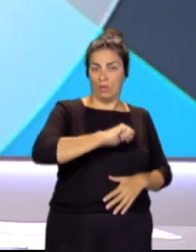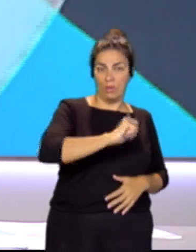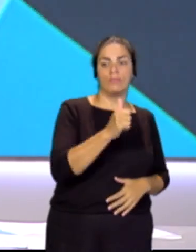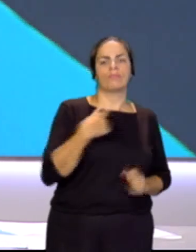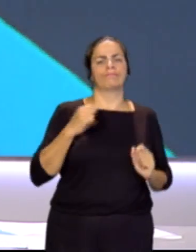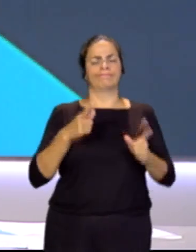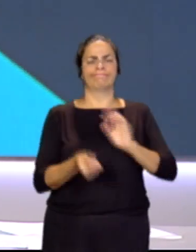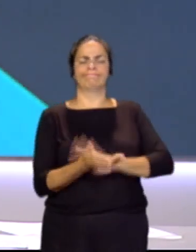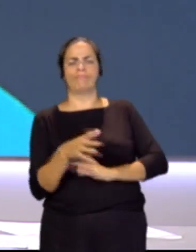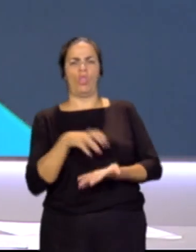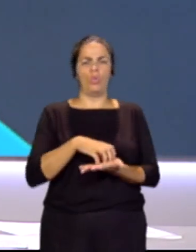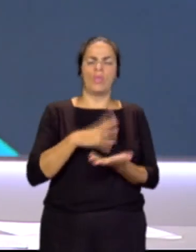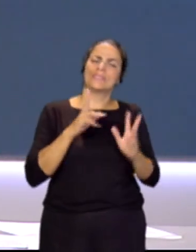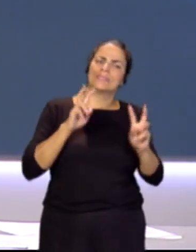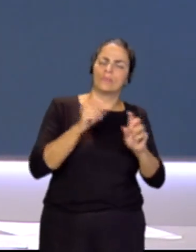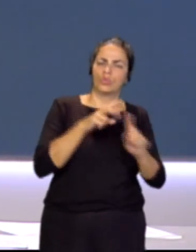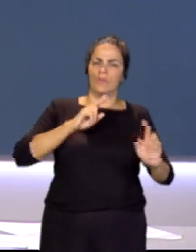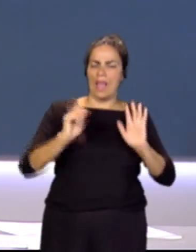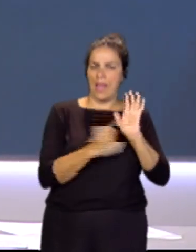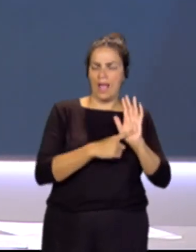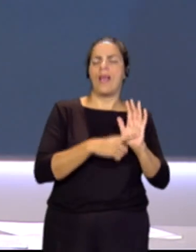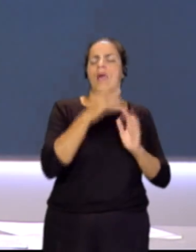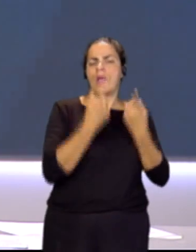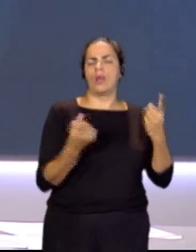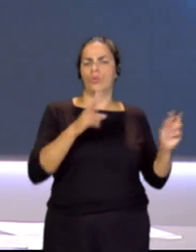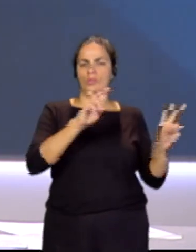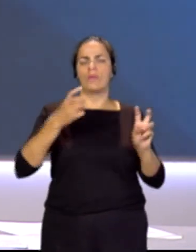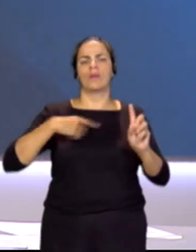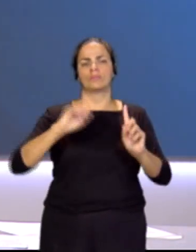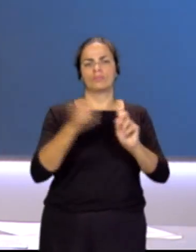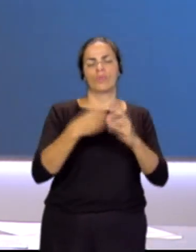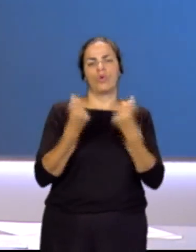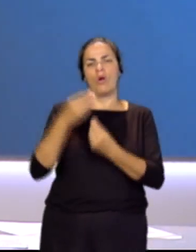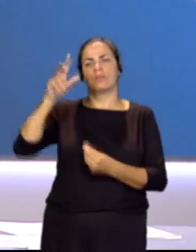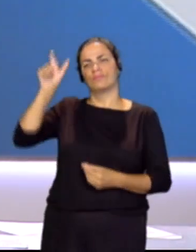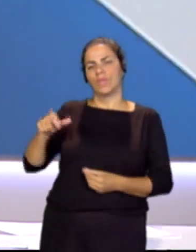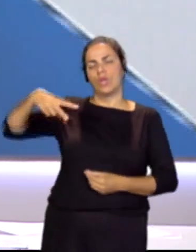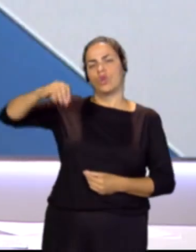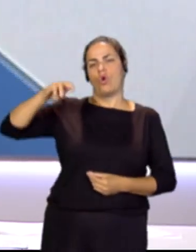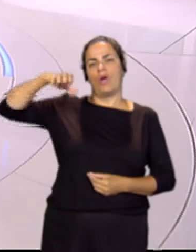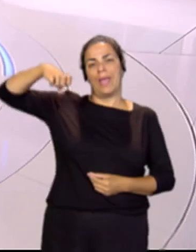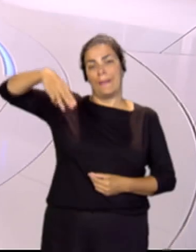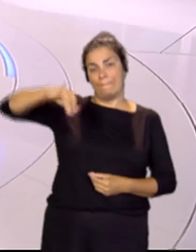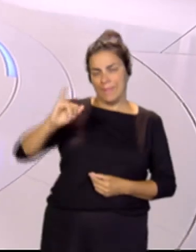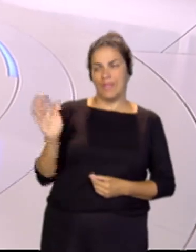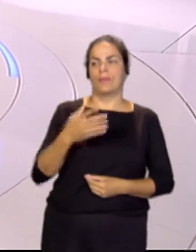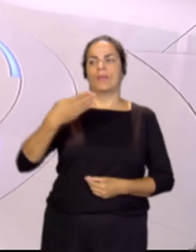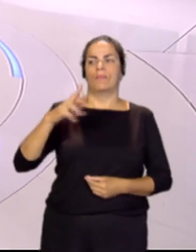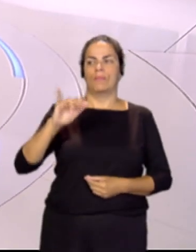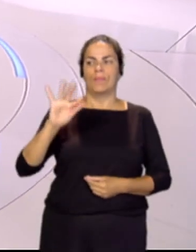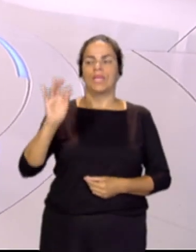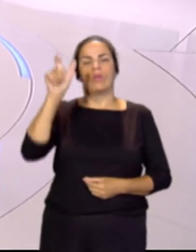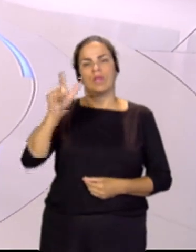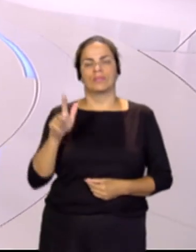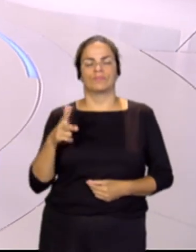que ver desde el punto de vista legal. Vamos a ir resolviendo algunas cuestiones con Noemí Brito, que es abogada especialista en Derecho Digital. Noemí Brito, ¿qué tal? Muy buenos días.